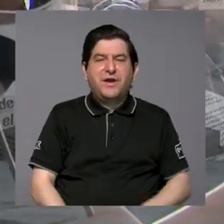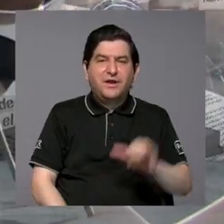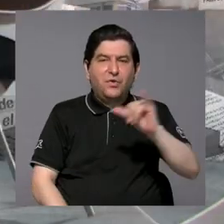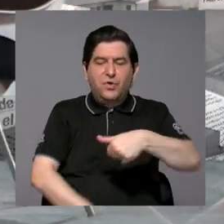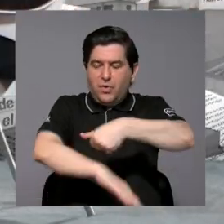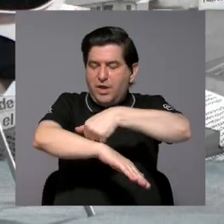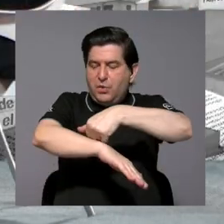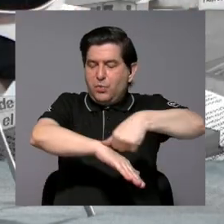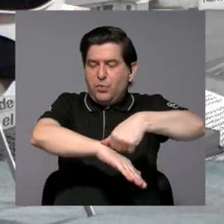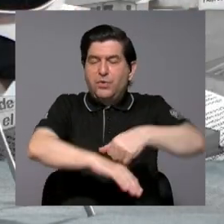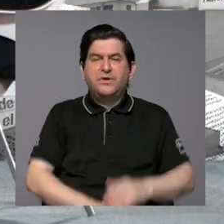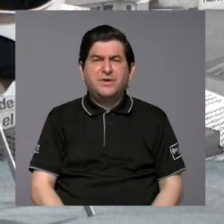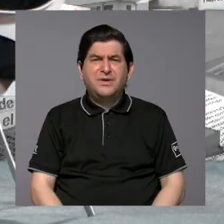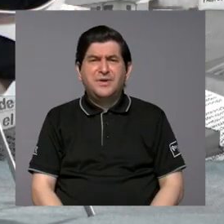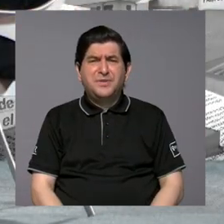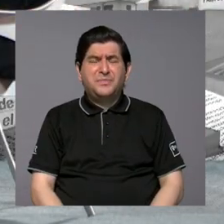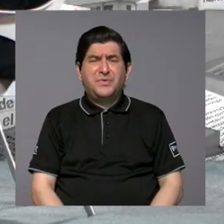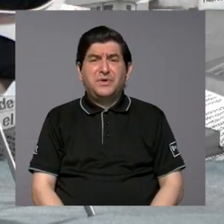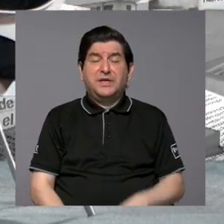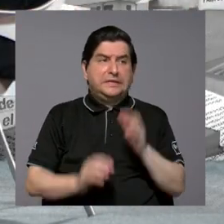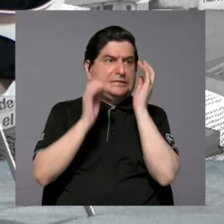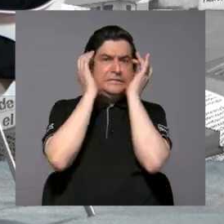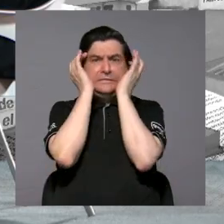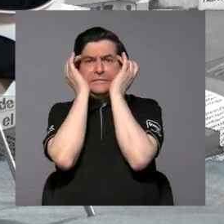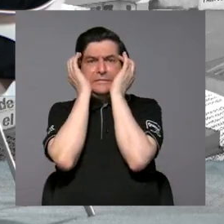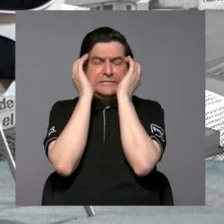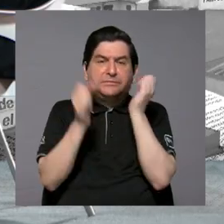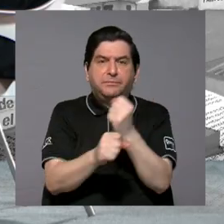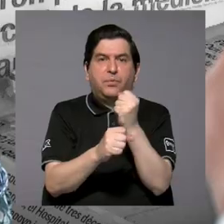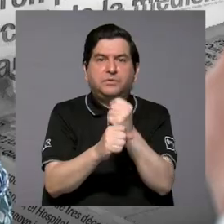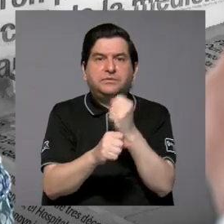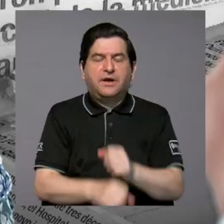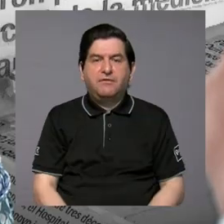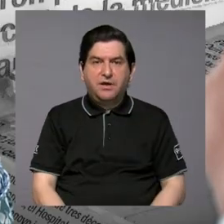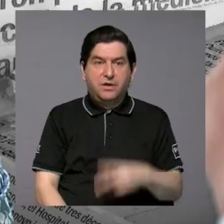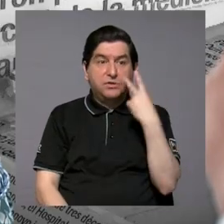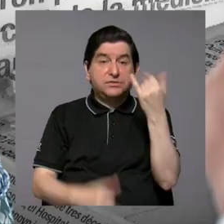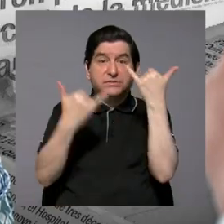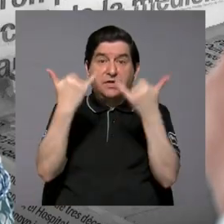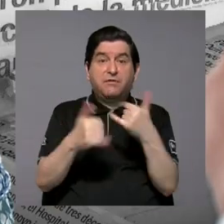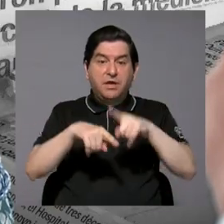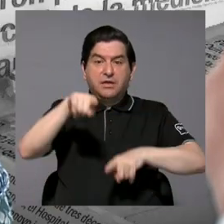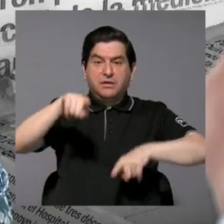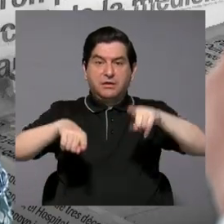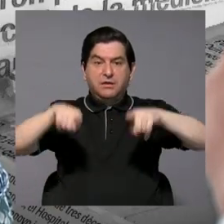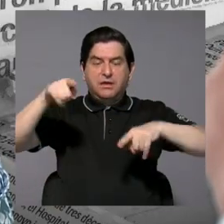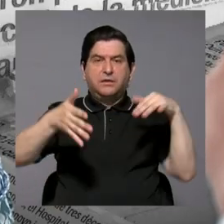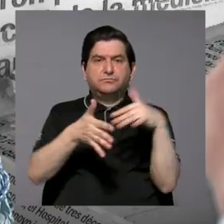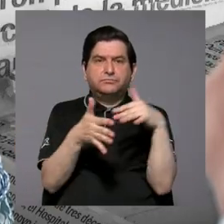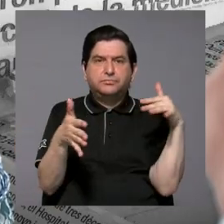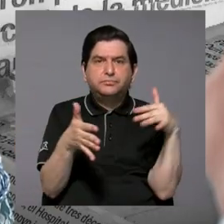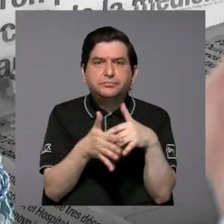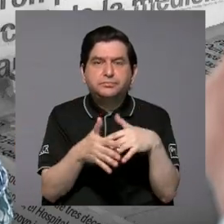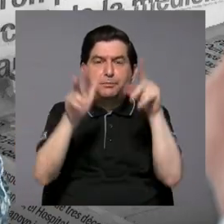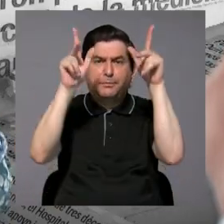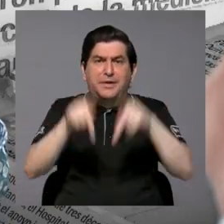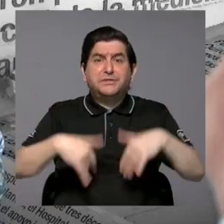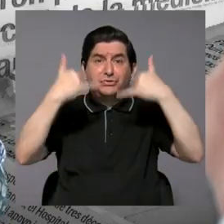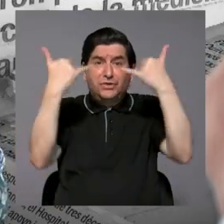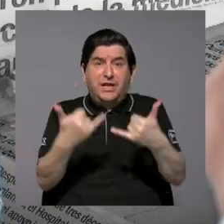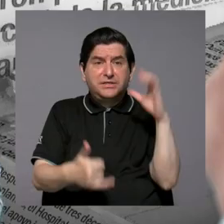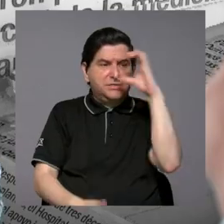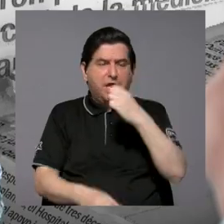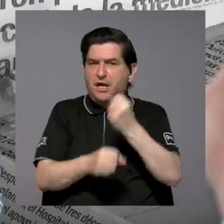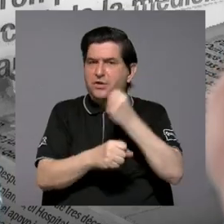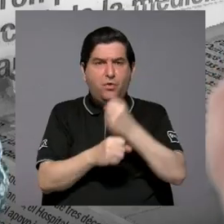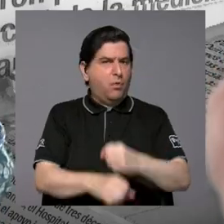realmente hay una gran desesperación por mayor empleo. Ya se ven en las estadísticas, en los estudios, en que hay gente que ya no